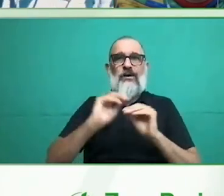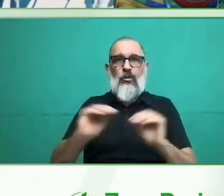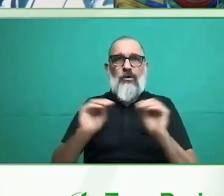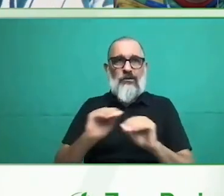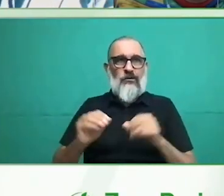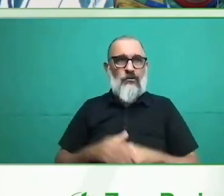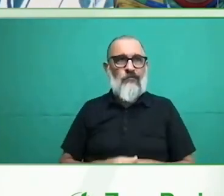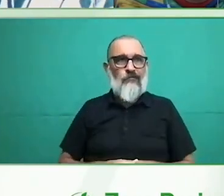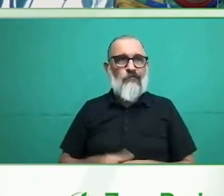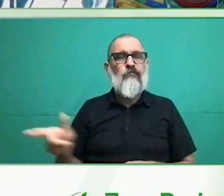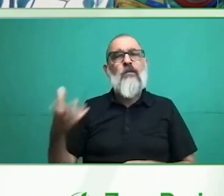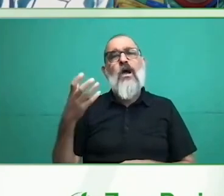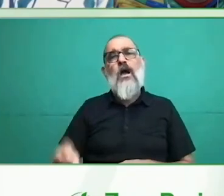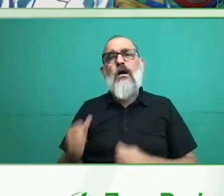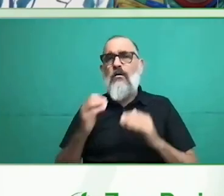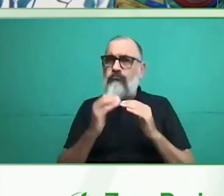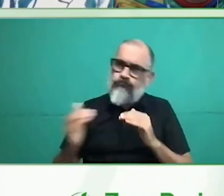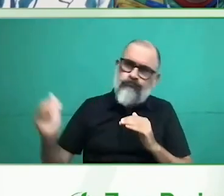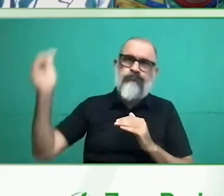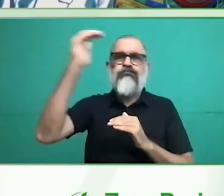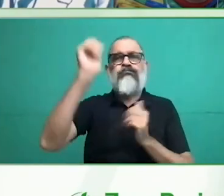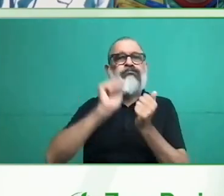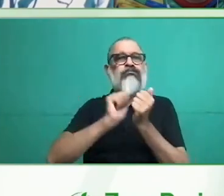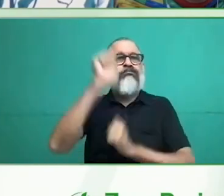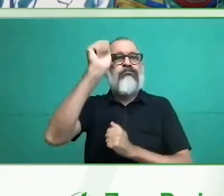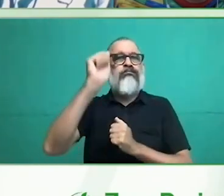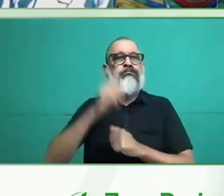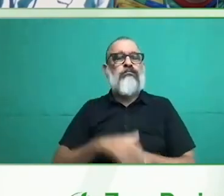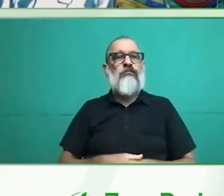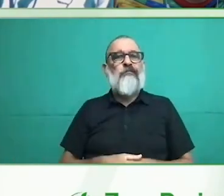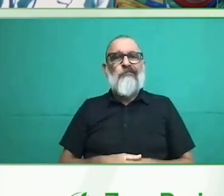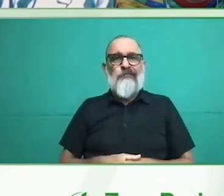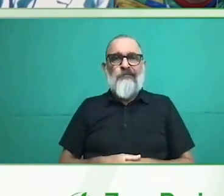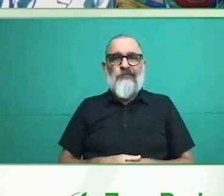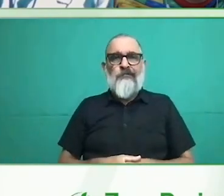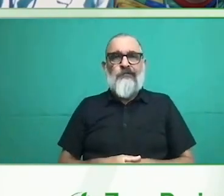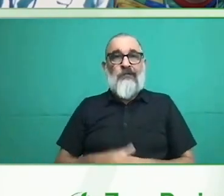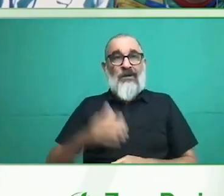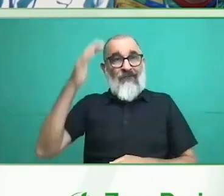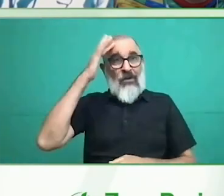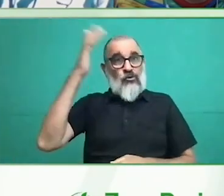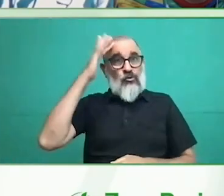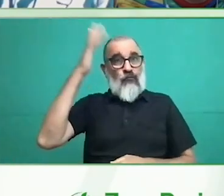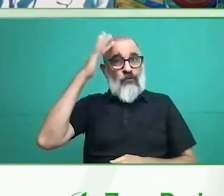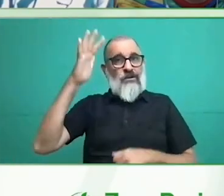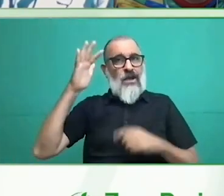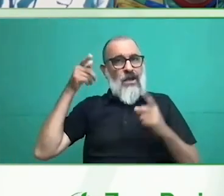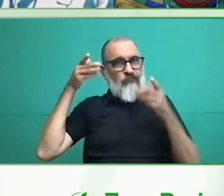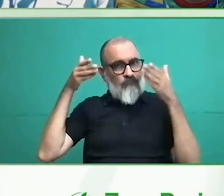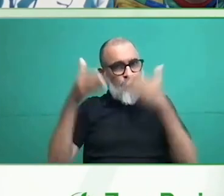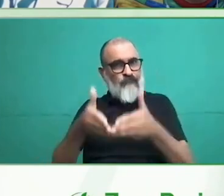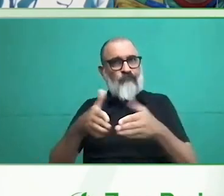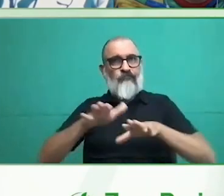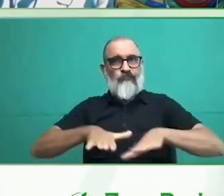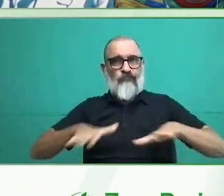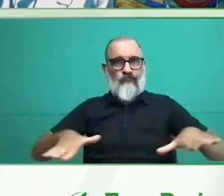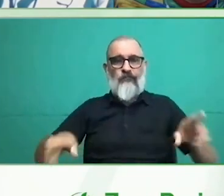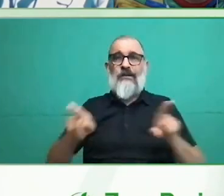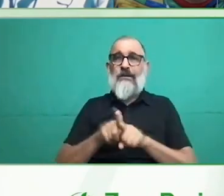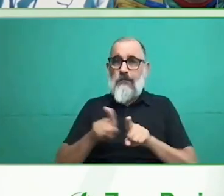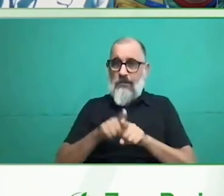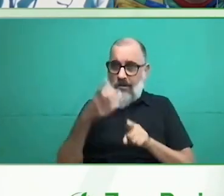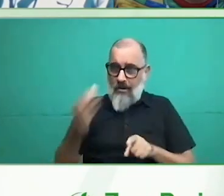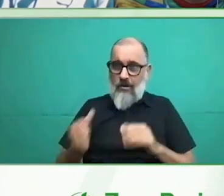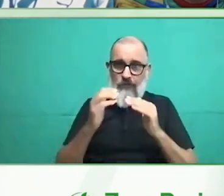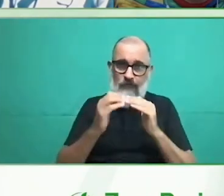para niños y también un diplomado en logoterapia. Voy a pasarle